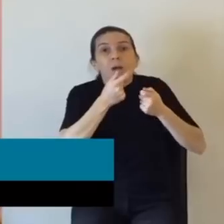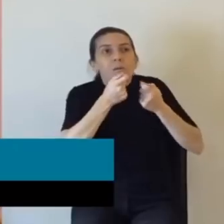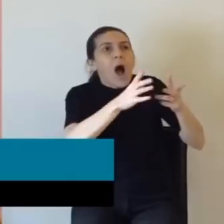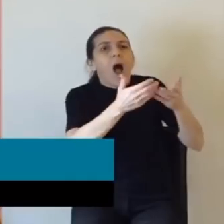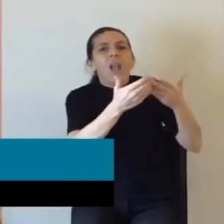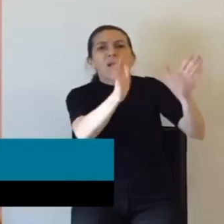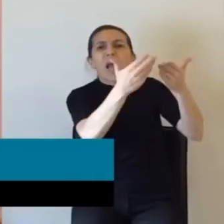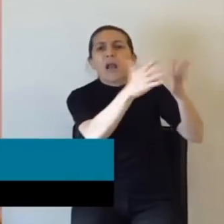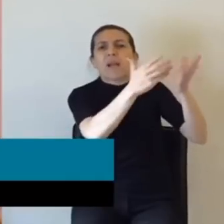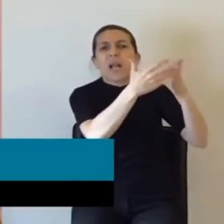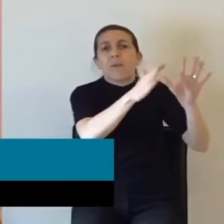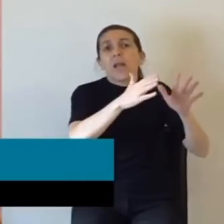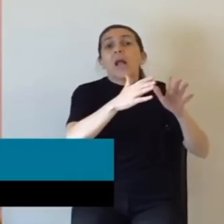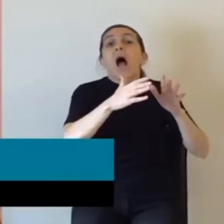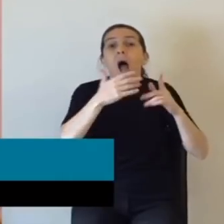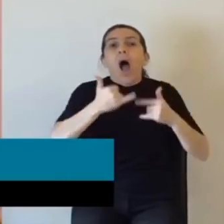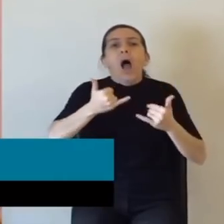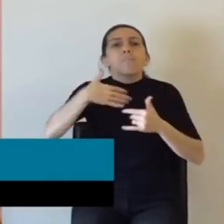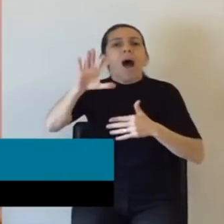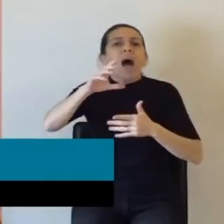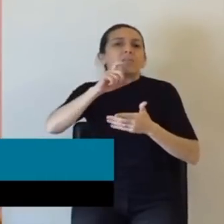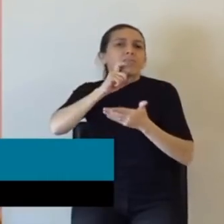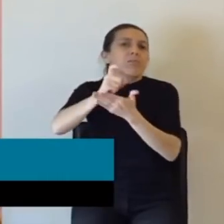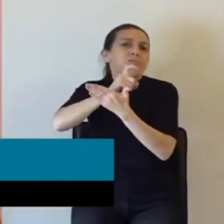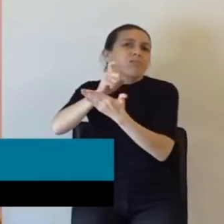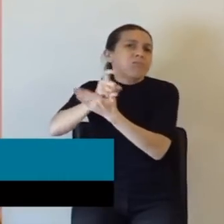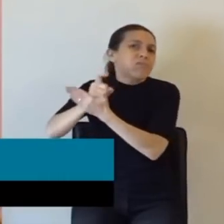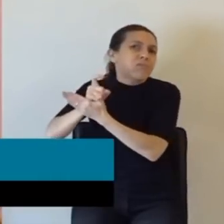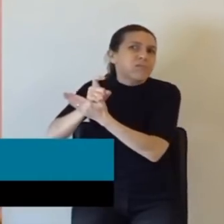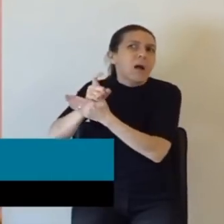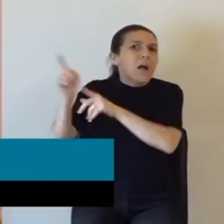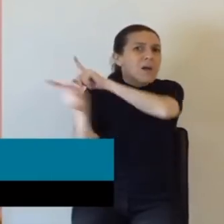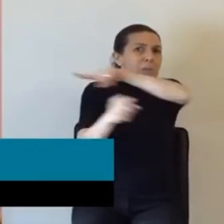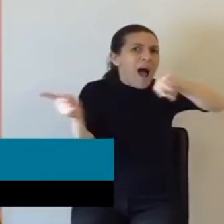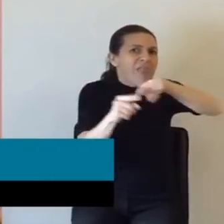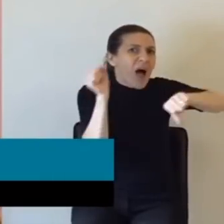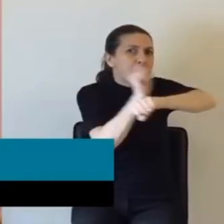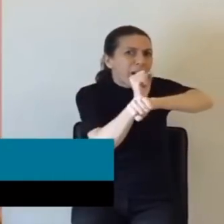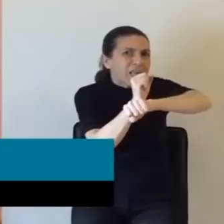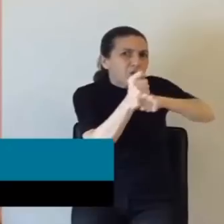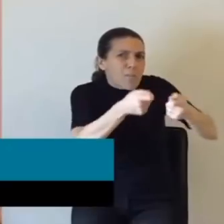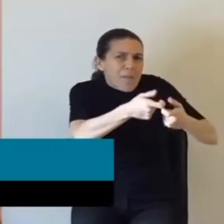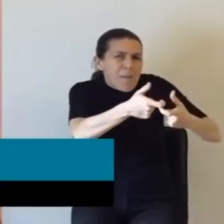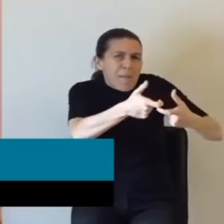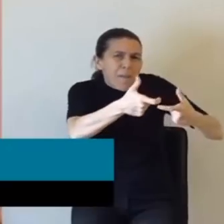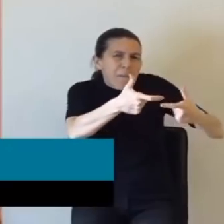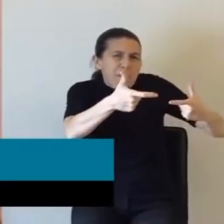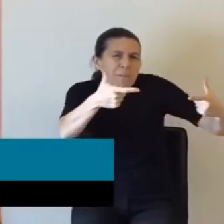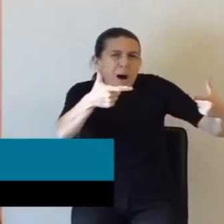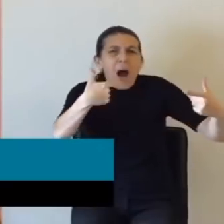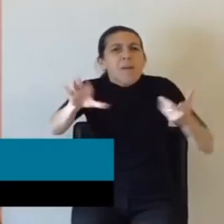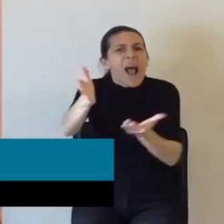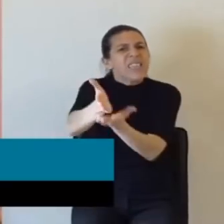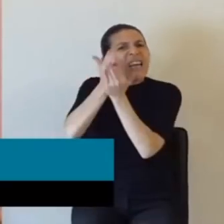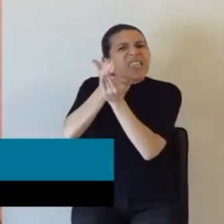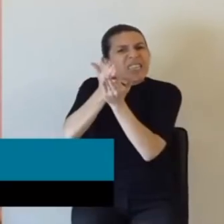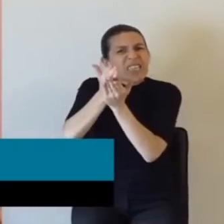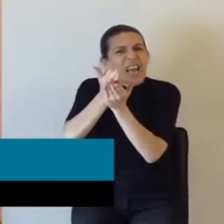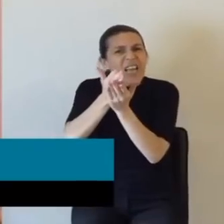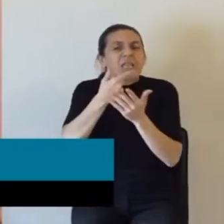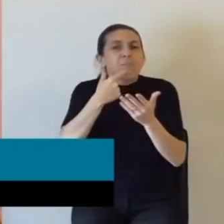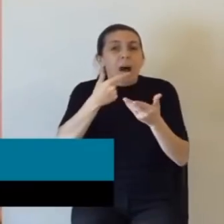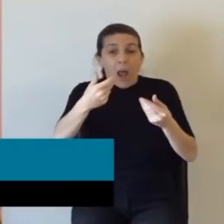Entonces, cada vez mayor cantidad de delitos quedan comprendidos entre los que van presos, cada vez más se ponen más requisitos para poder obtener la